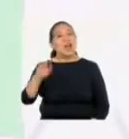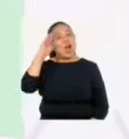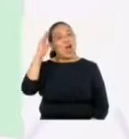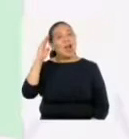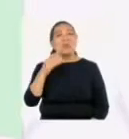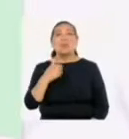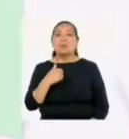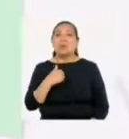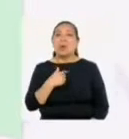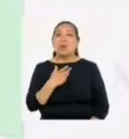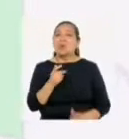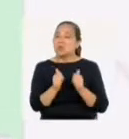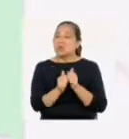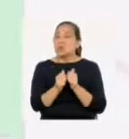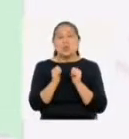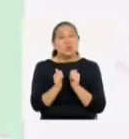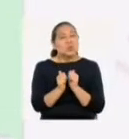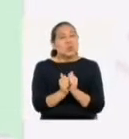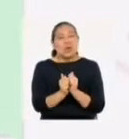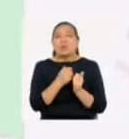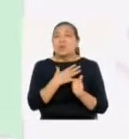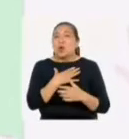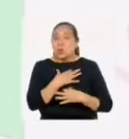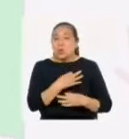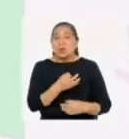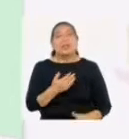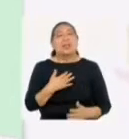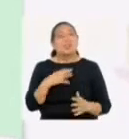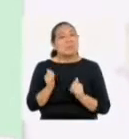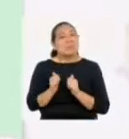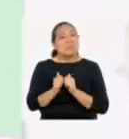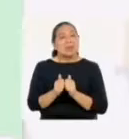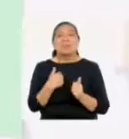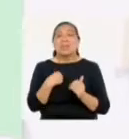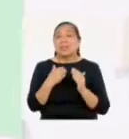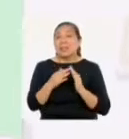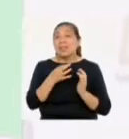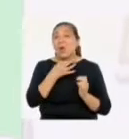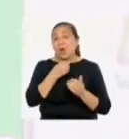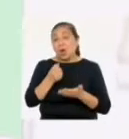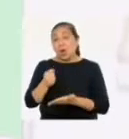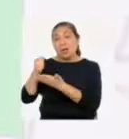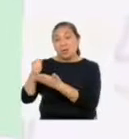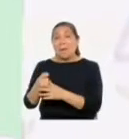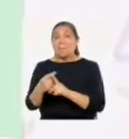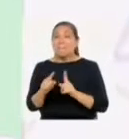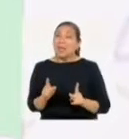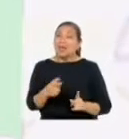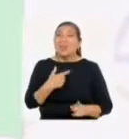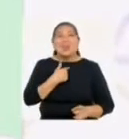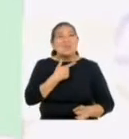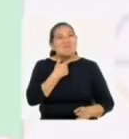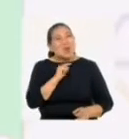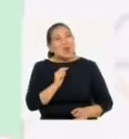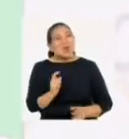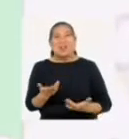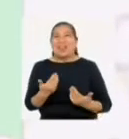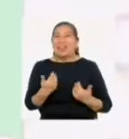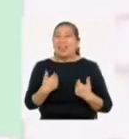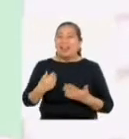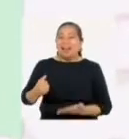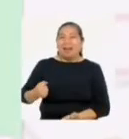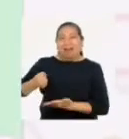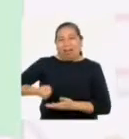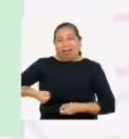Hola Jonathan, pero yo somos el uno para el otro. Me encanta que me lleve a casa de mi abuela a dejarlos víveres. Aunque no me gusta que yo también